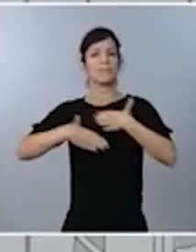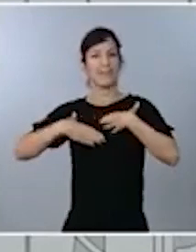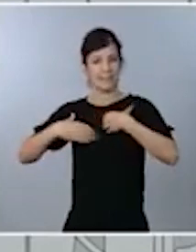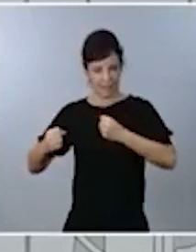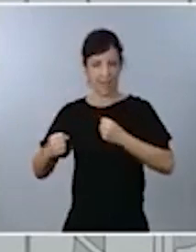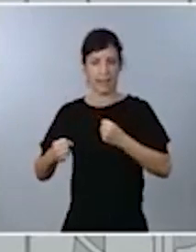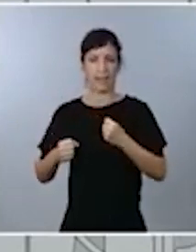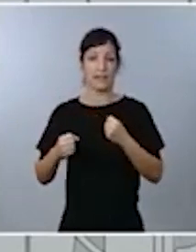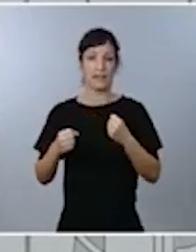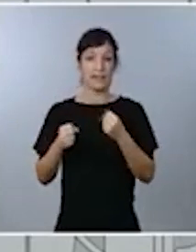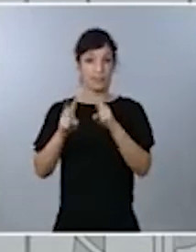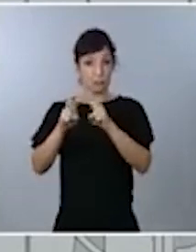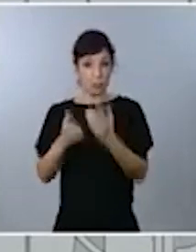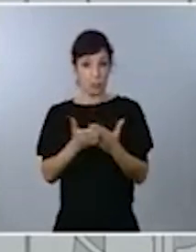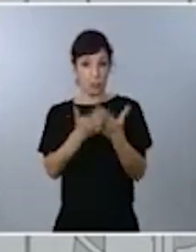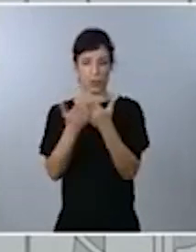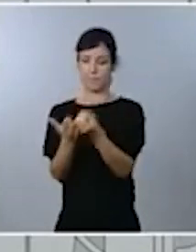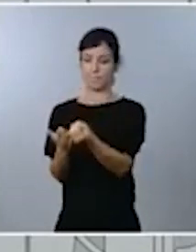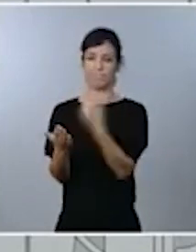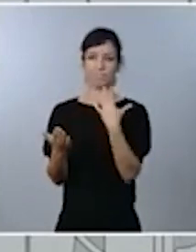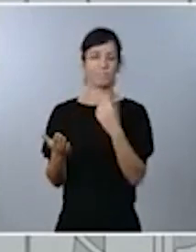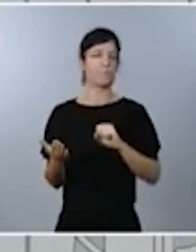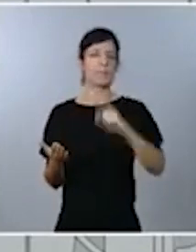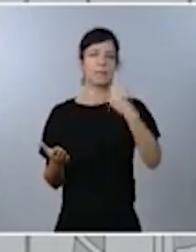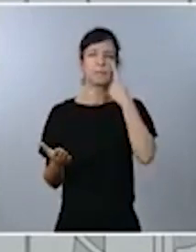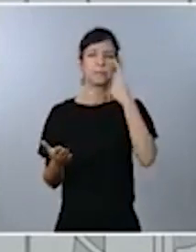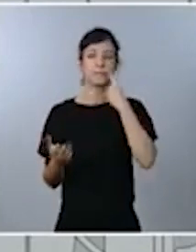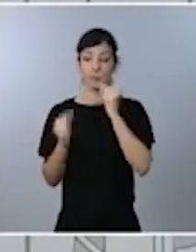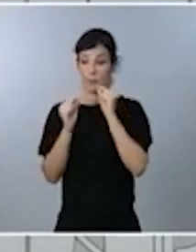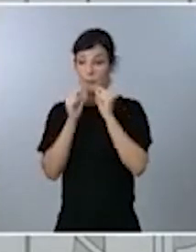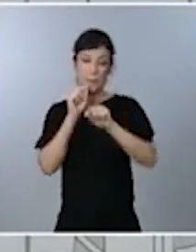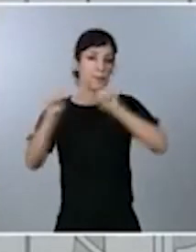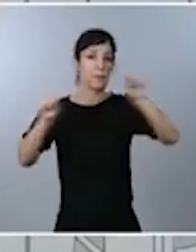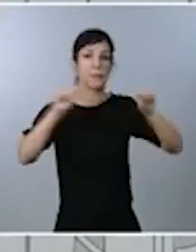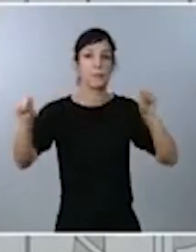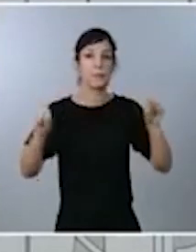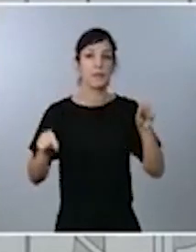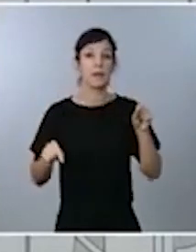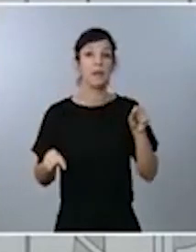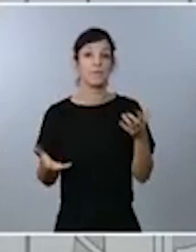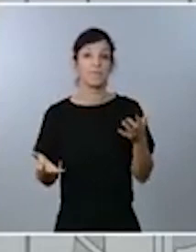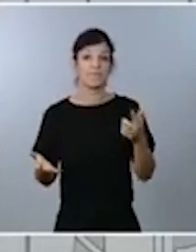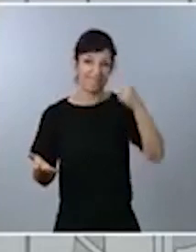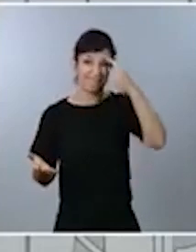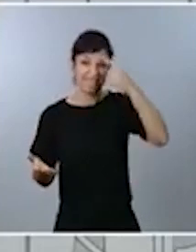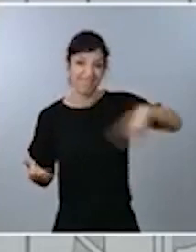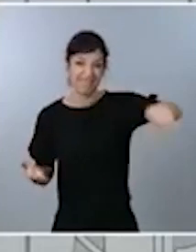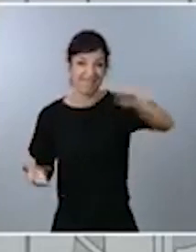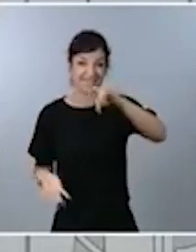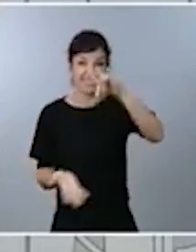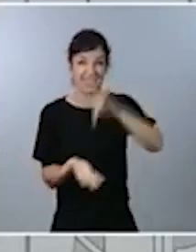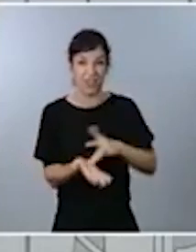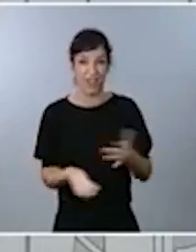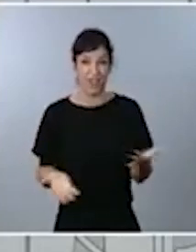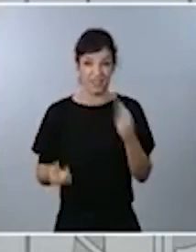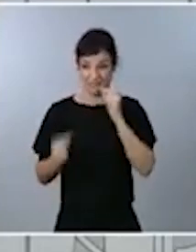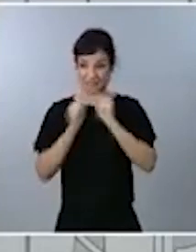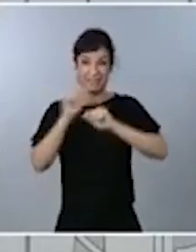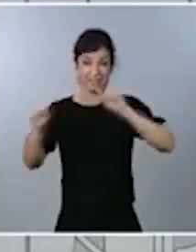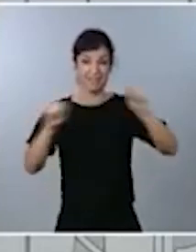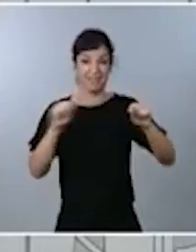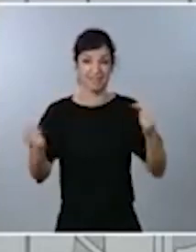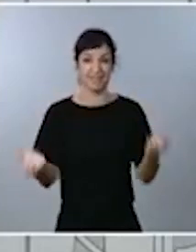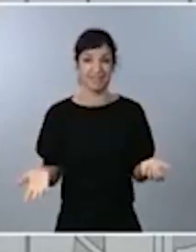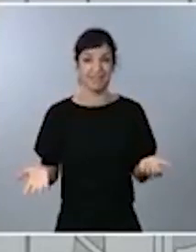que los principales focos de transmisión se sitúan en donde todos imaginamos que se está transmitiendo el virus. En las